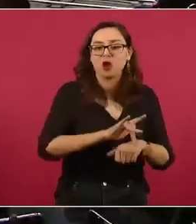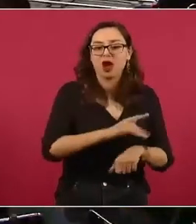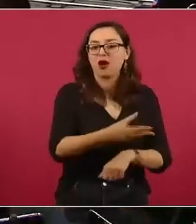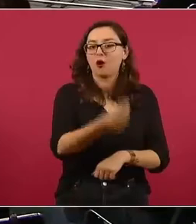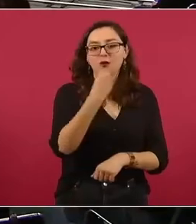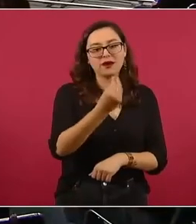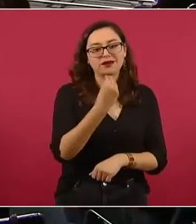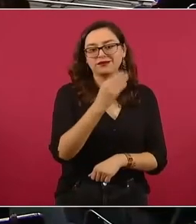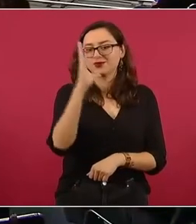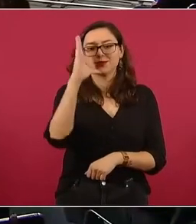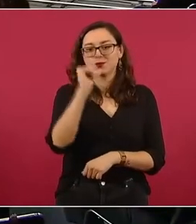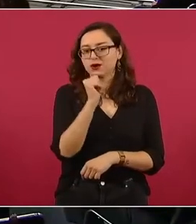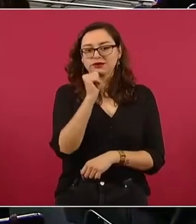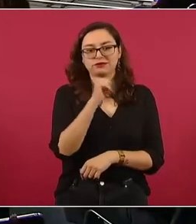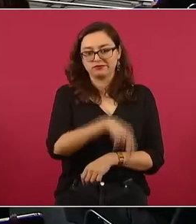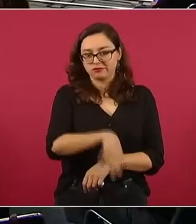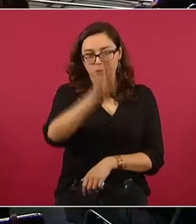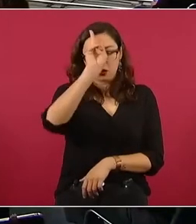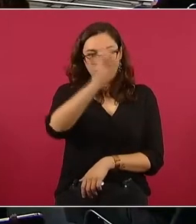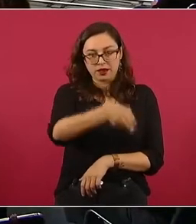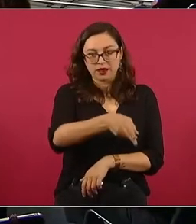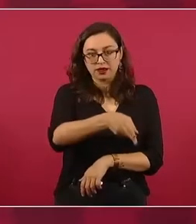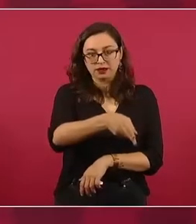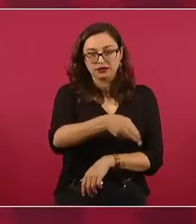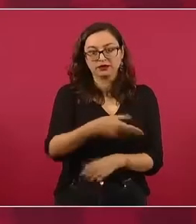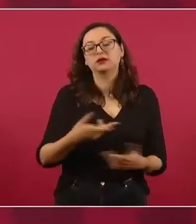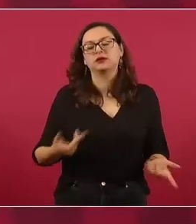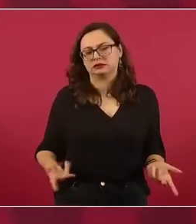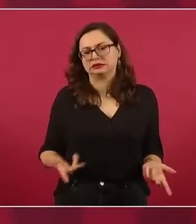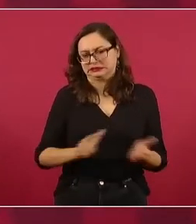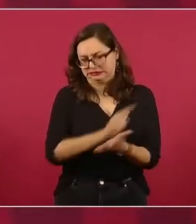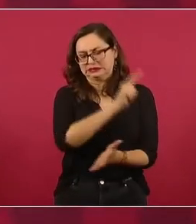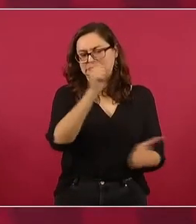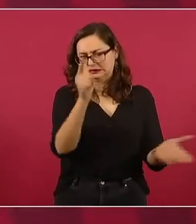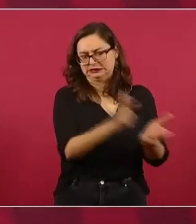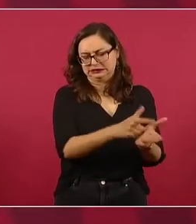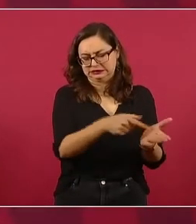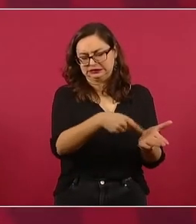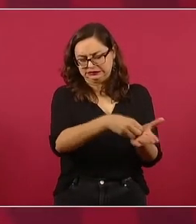cuida a las tortugas.